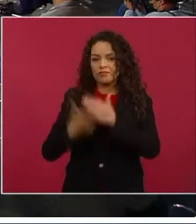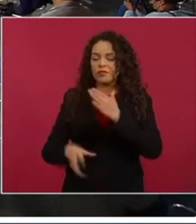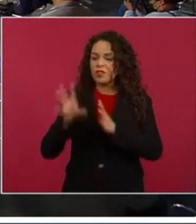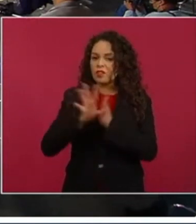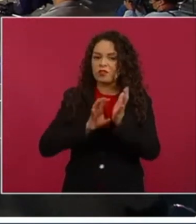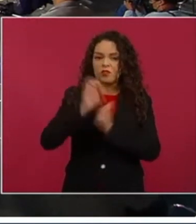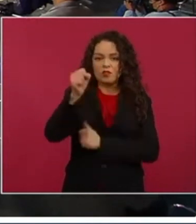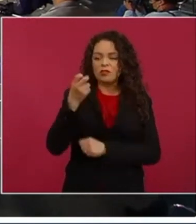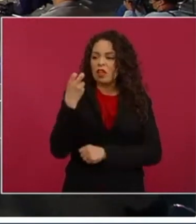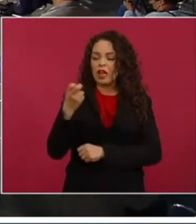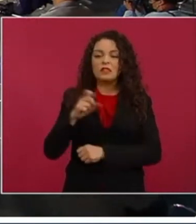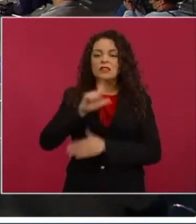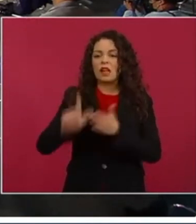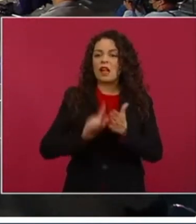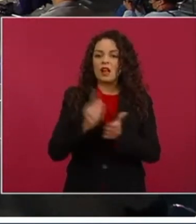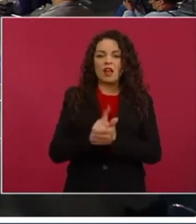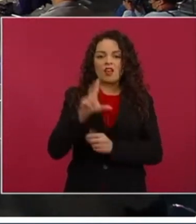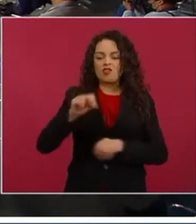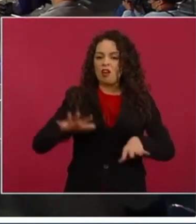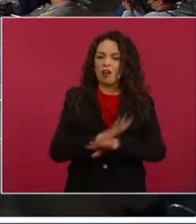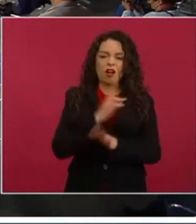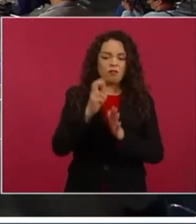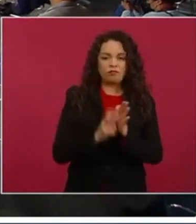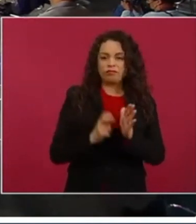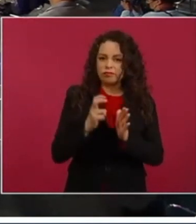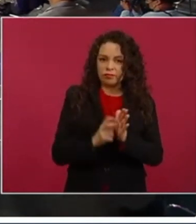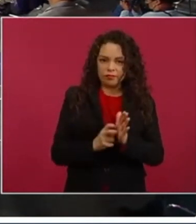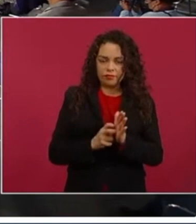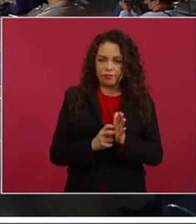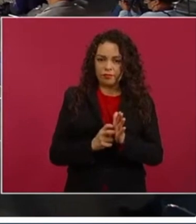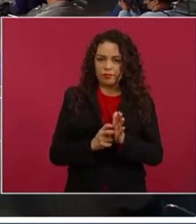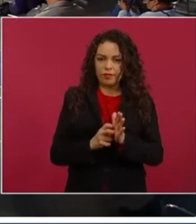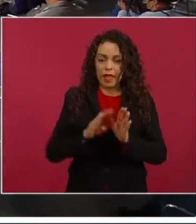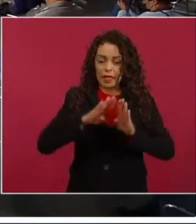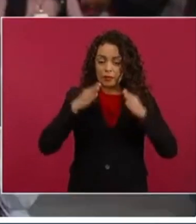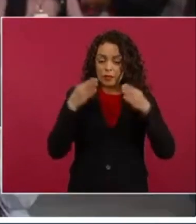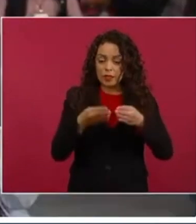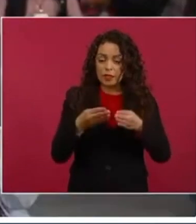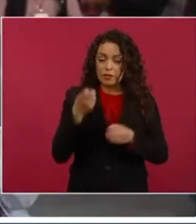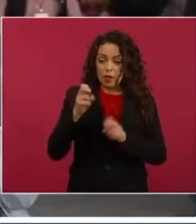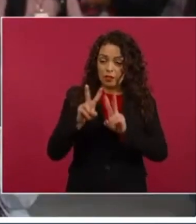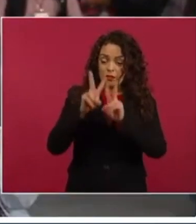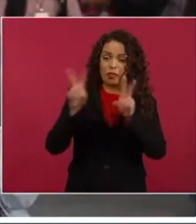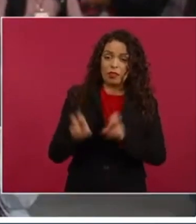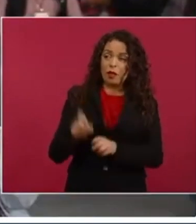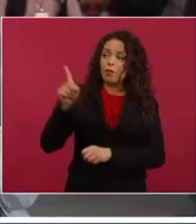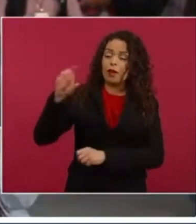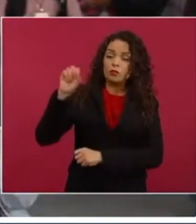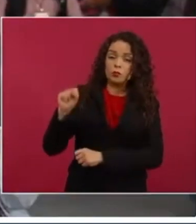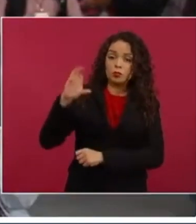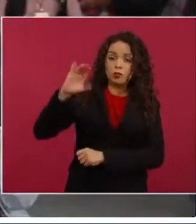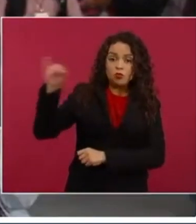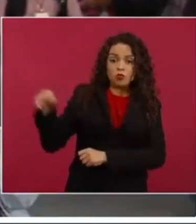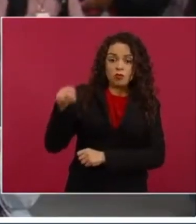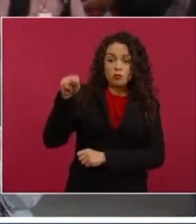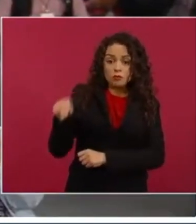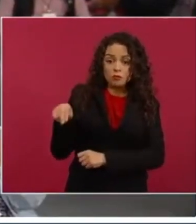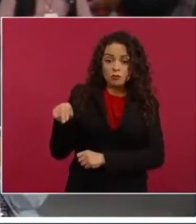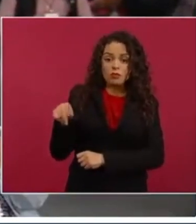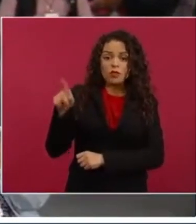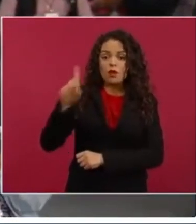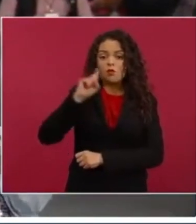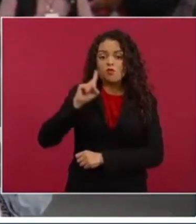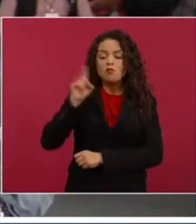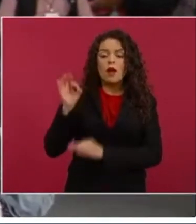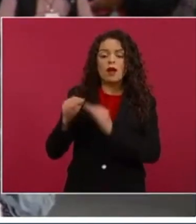esta ley. En el caso en particular de este asunto, en la Suprema Corte, pues le corresponde a la ministra